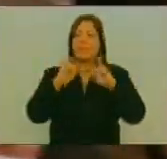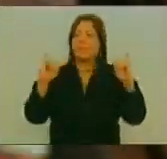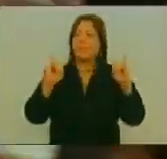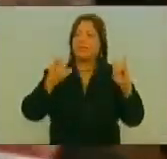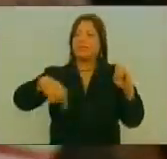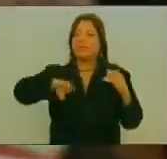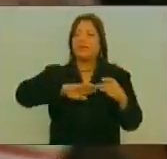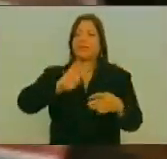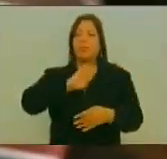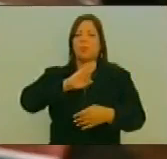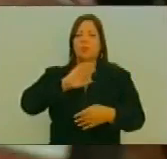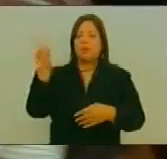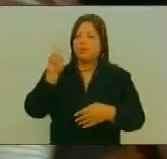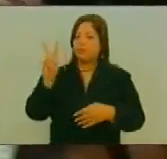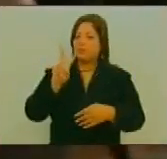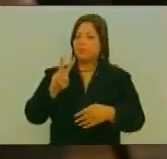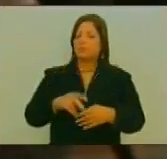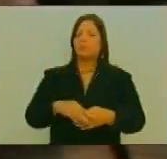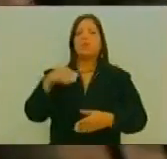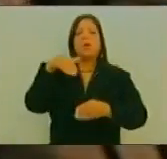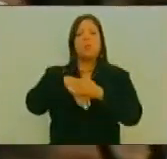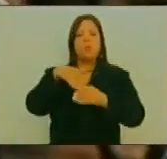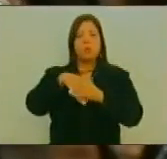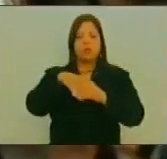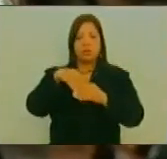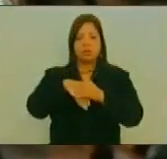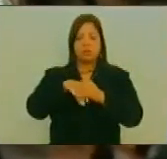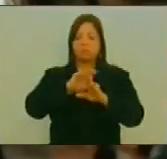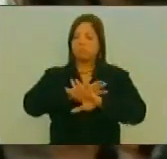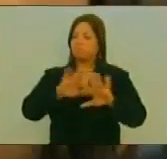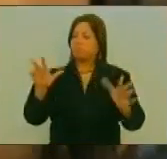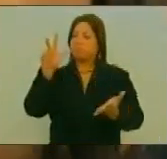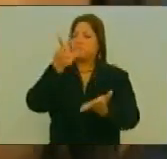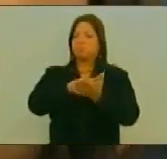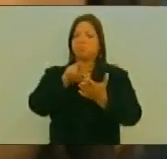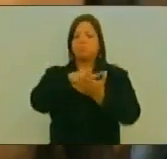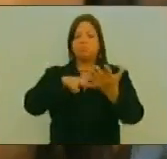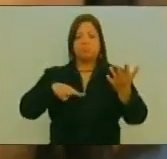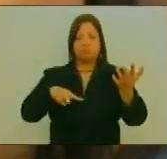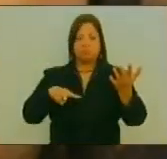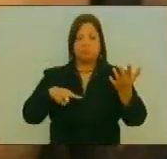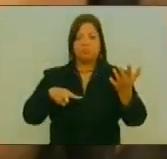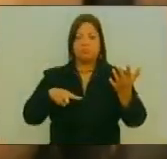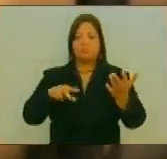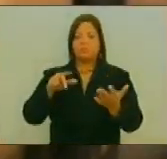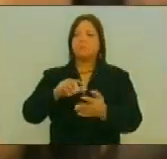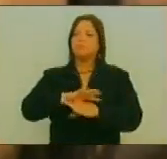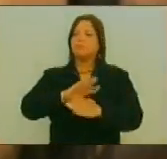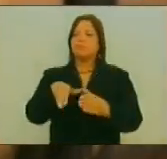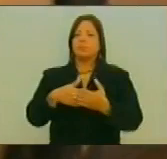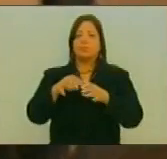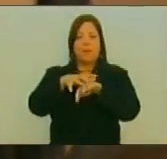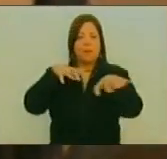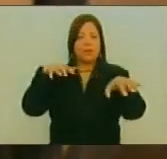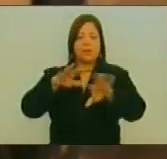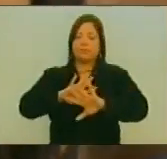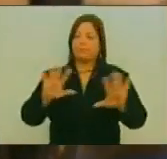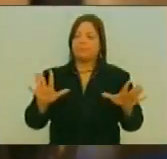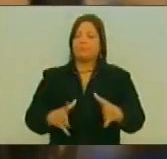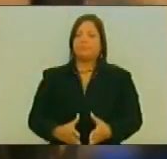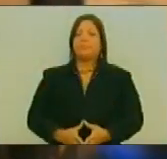De La Nación Sometida A Votación La Propuesta Del Día Leída Por El Secretario Resultó Aprobada Por unanimidad